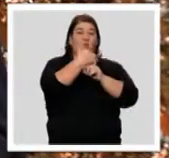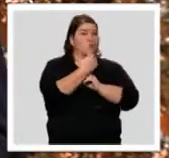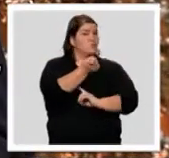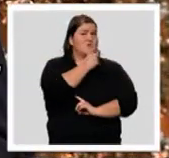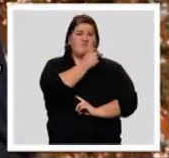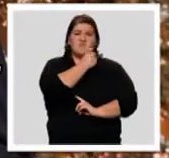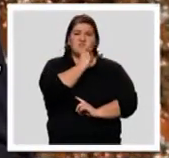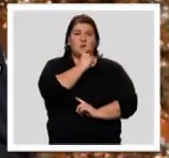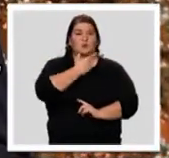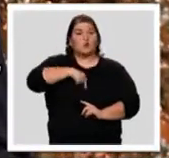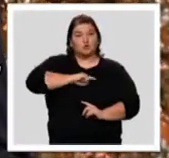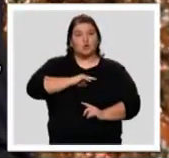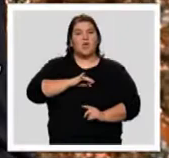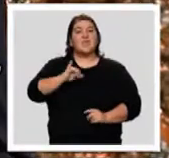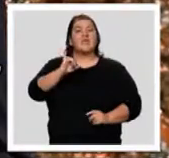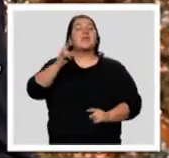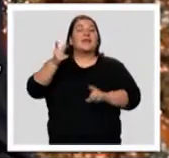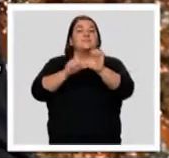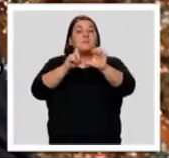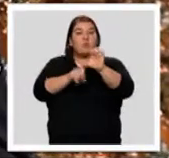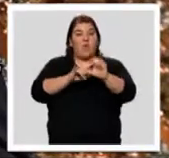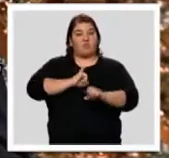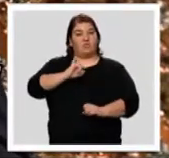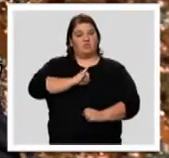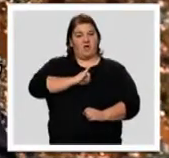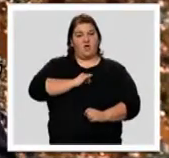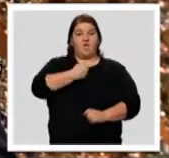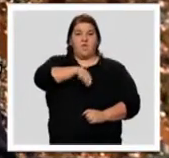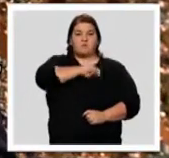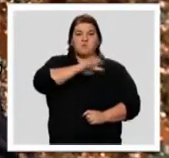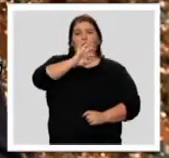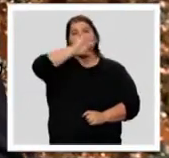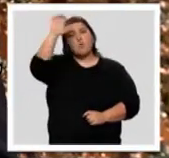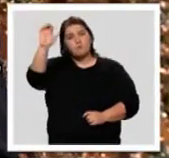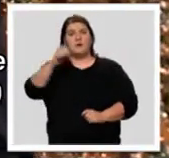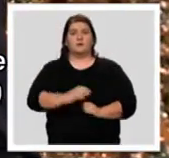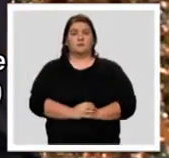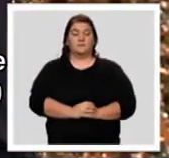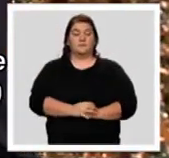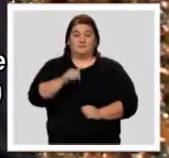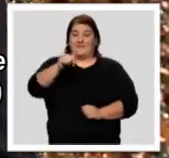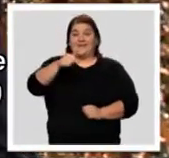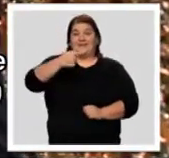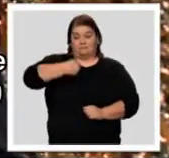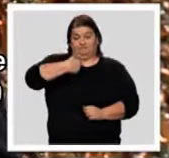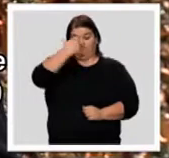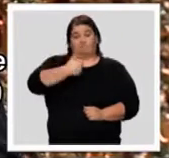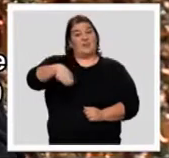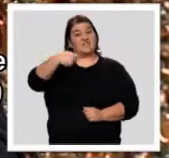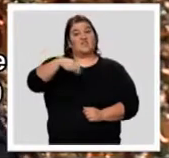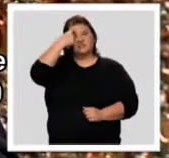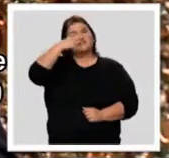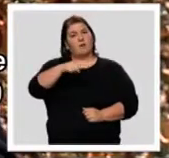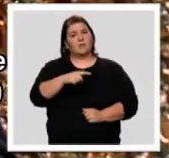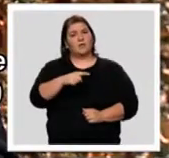es conservar nuestra idea de Extremadura, España y Europa. Este presidente sabe que lo más importante que